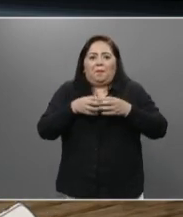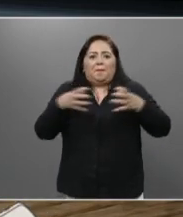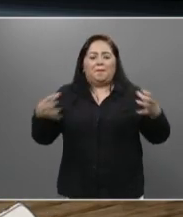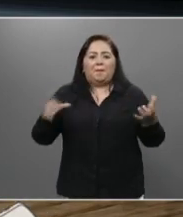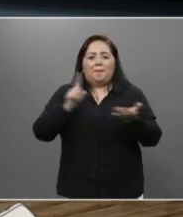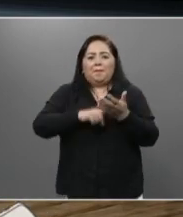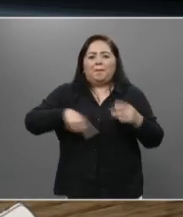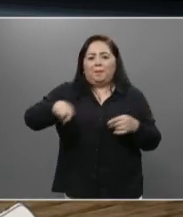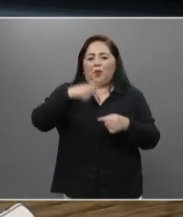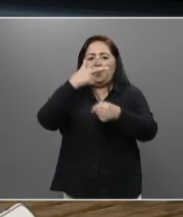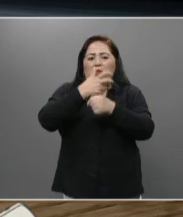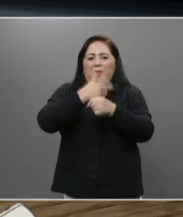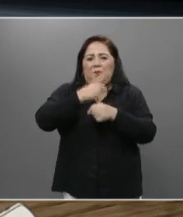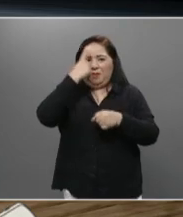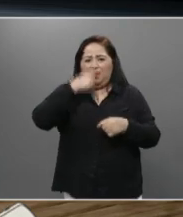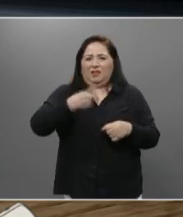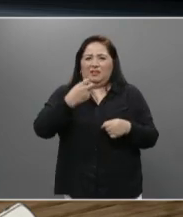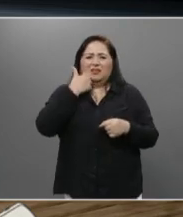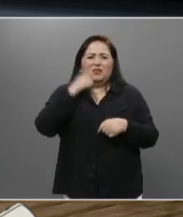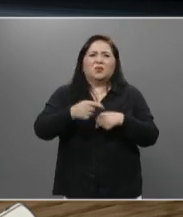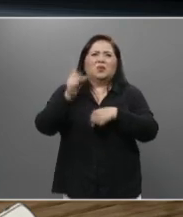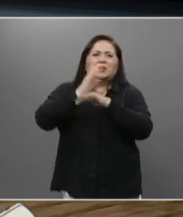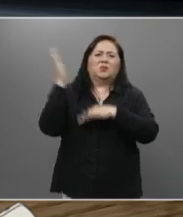estrategia en la octava con ese propósito. Bueno, hoy...